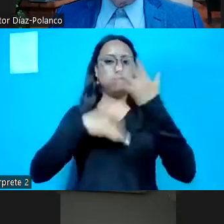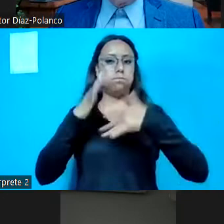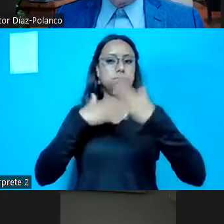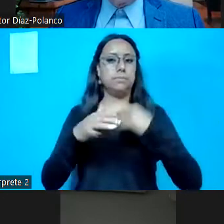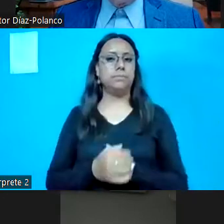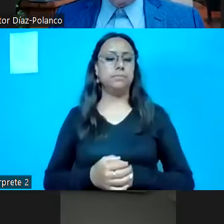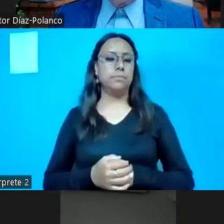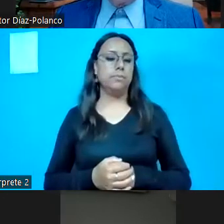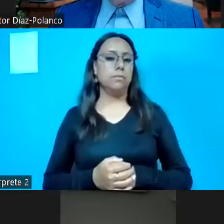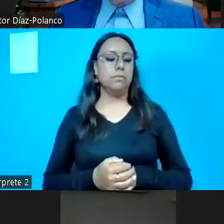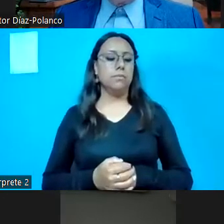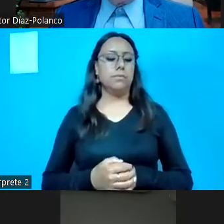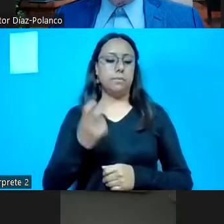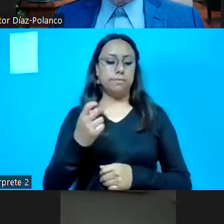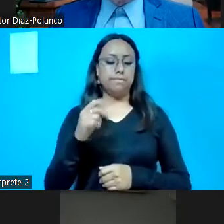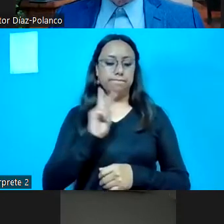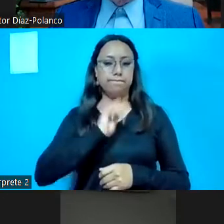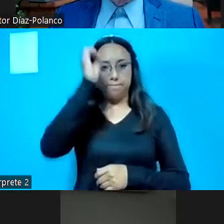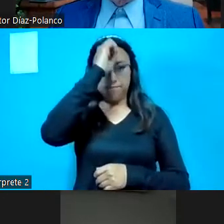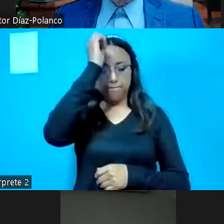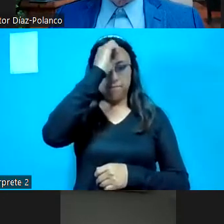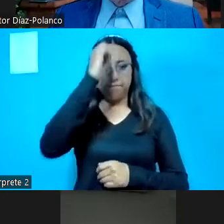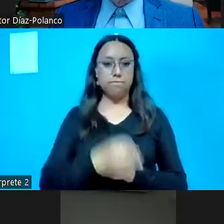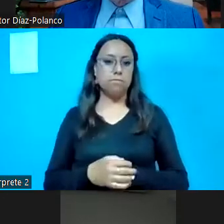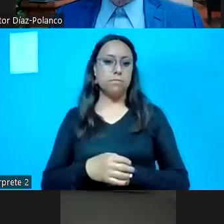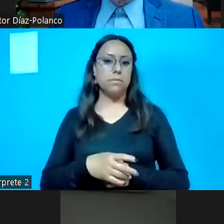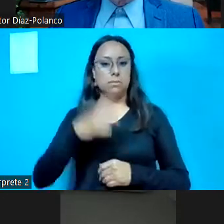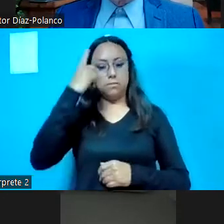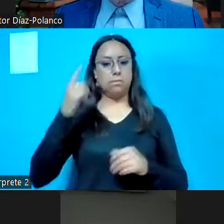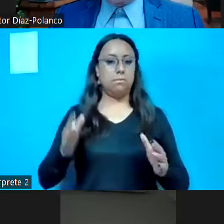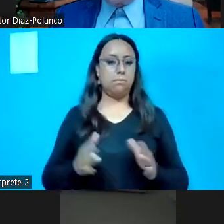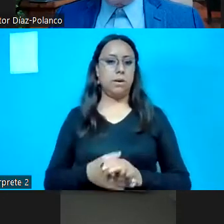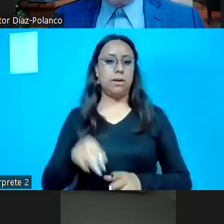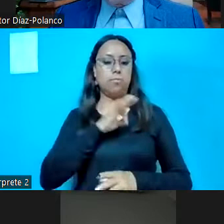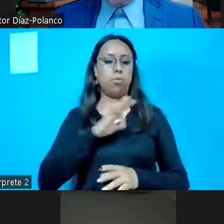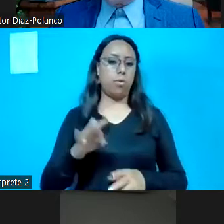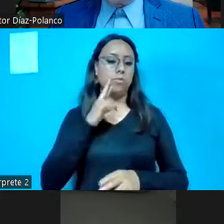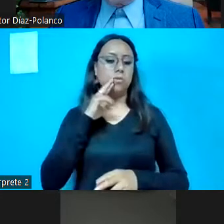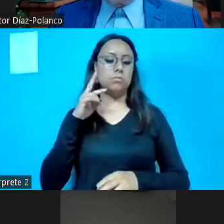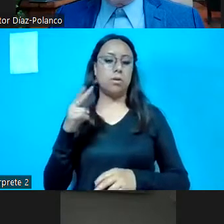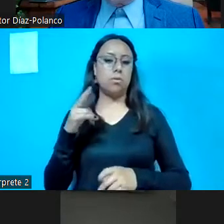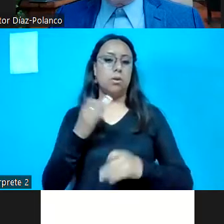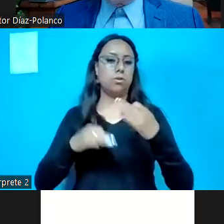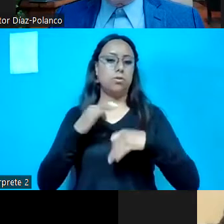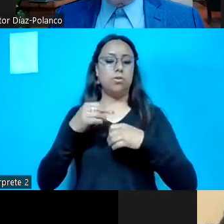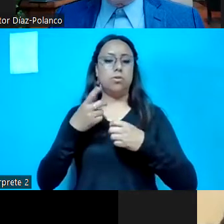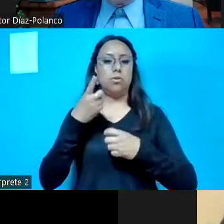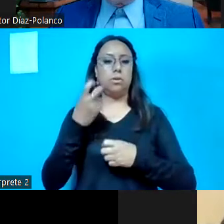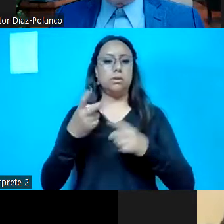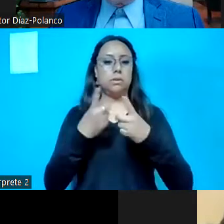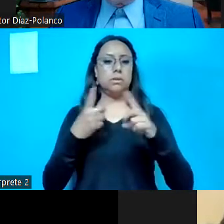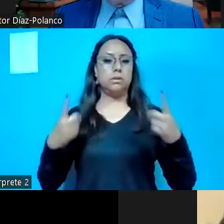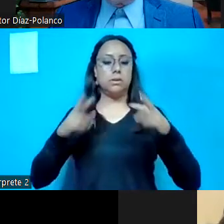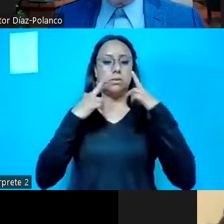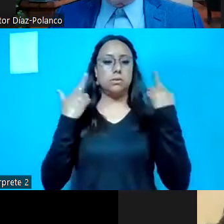la observación y con el ánimo de contribuir a que mejoremos en el desarrollo de las sesiones.